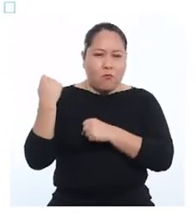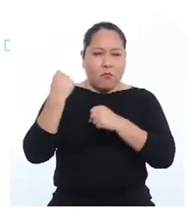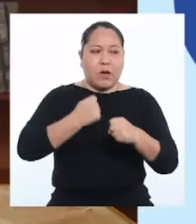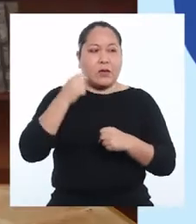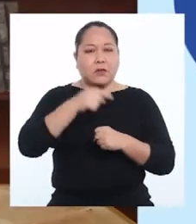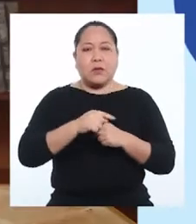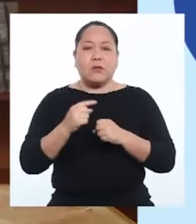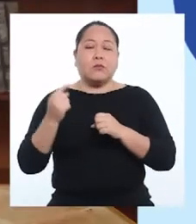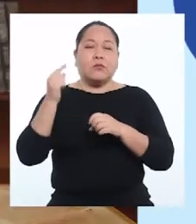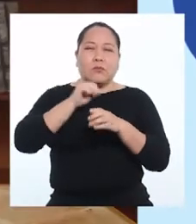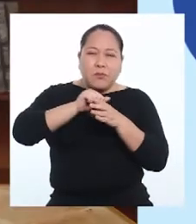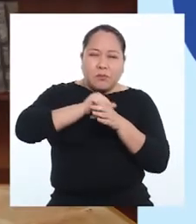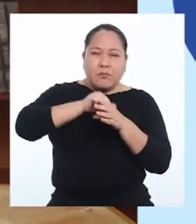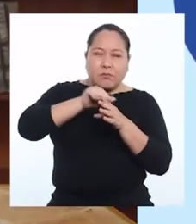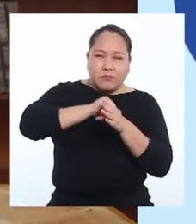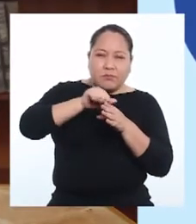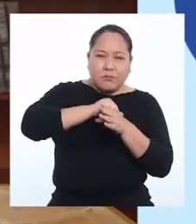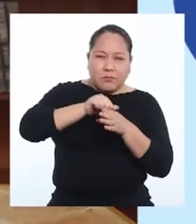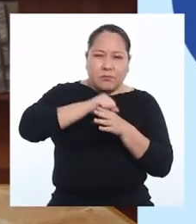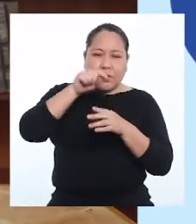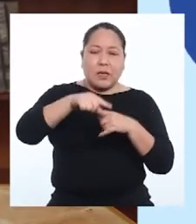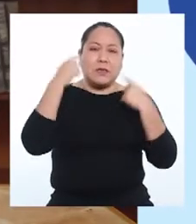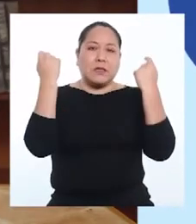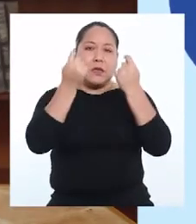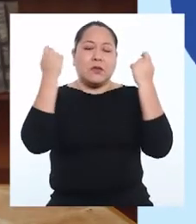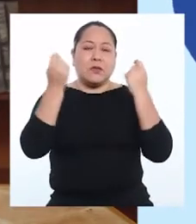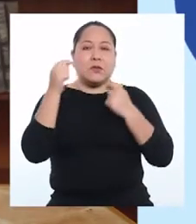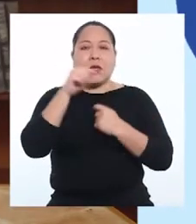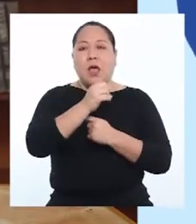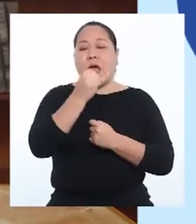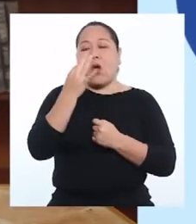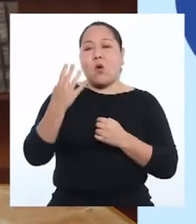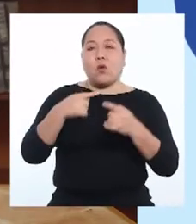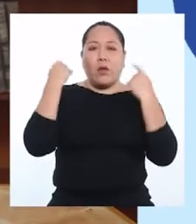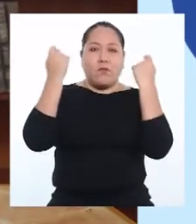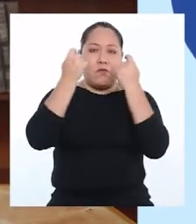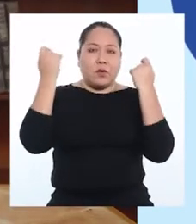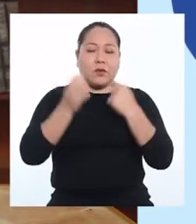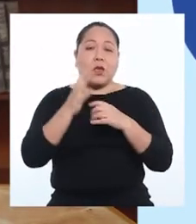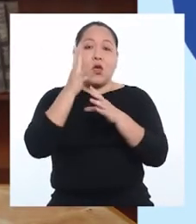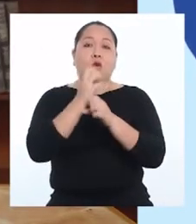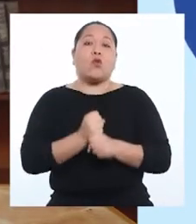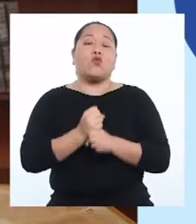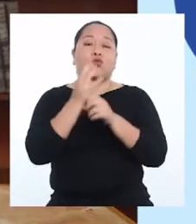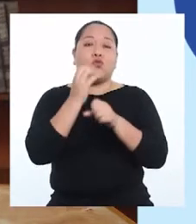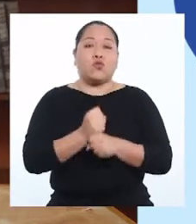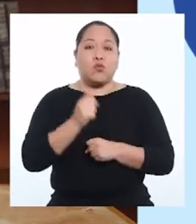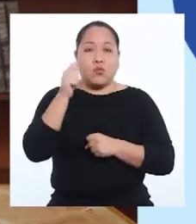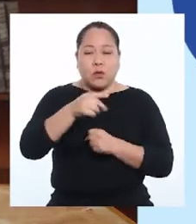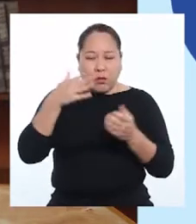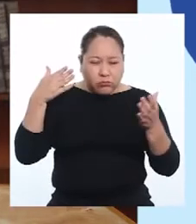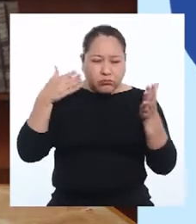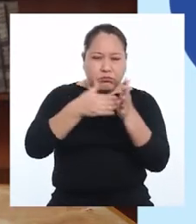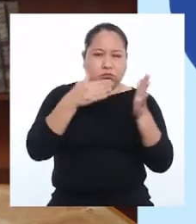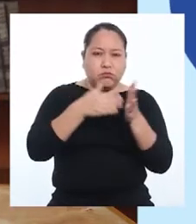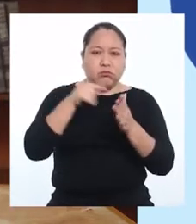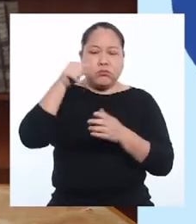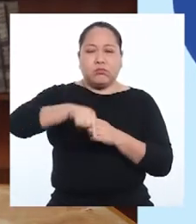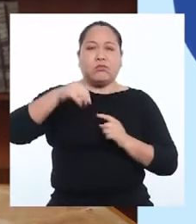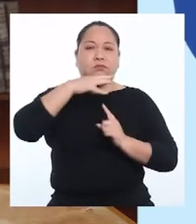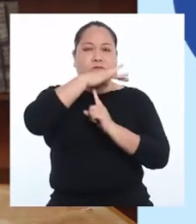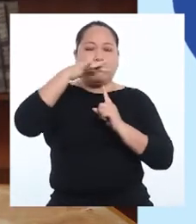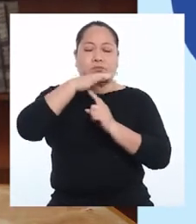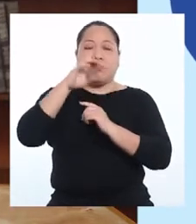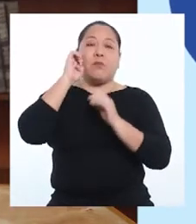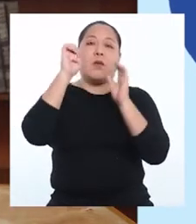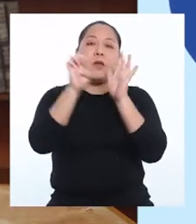con que venimos practicando las celebraciones de algunas fiestas y costumbres impactan sobre el ambiente.